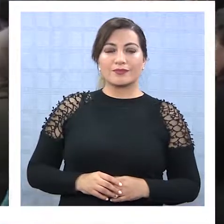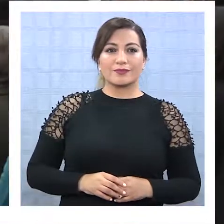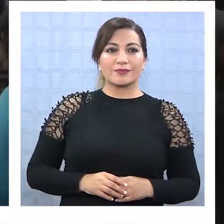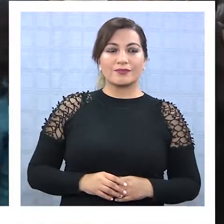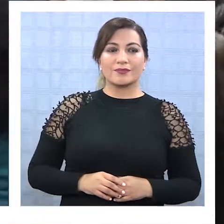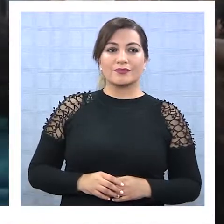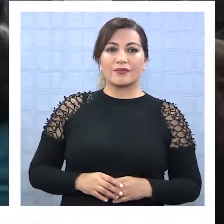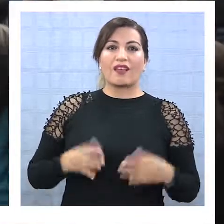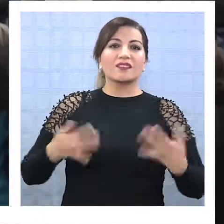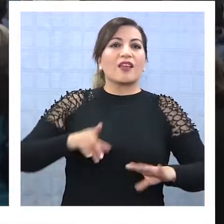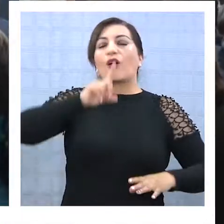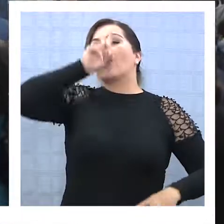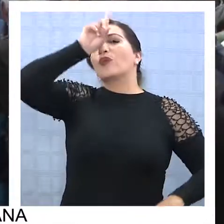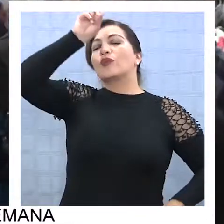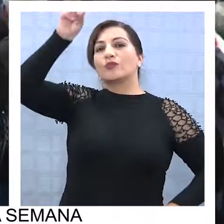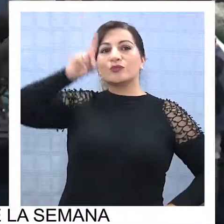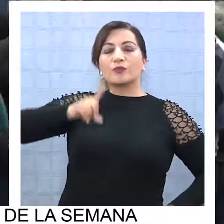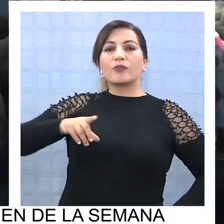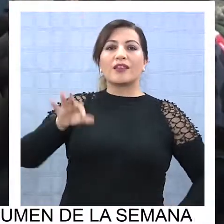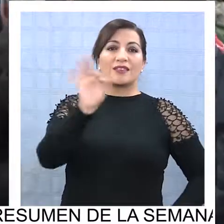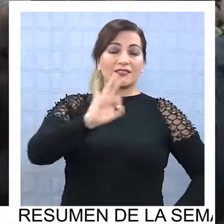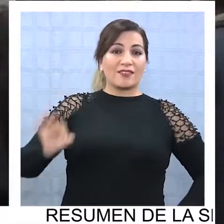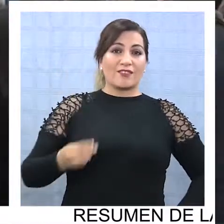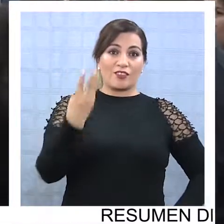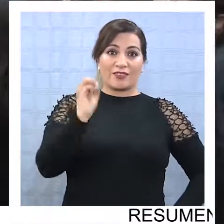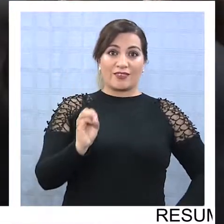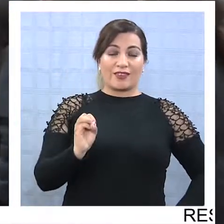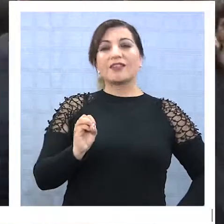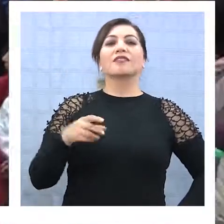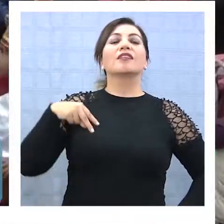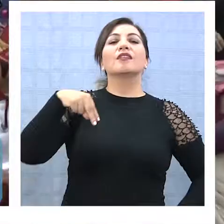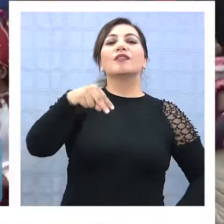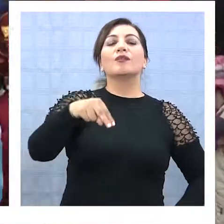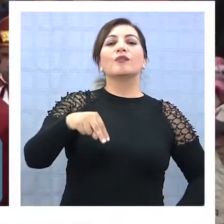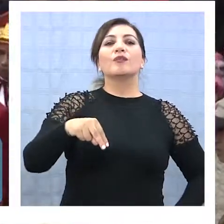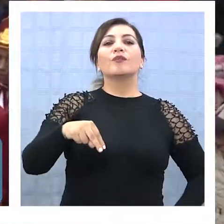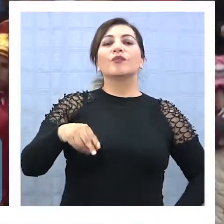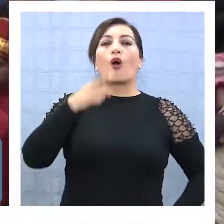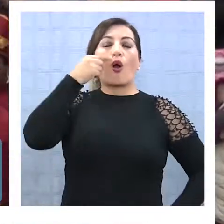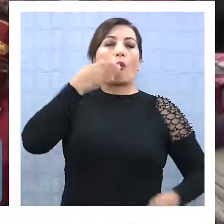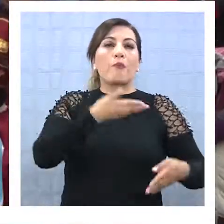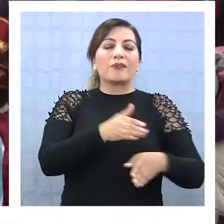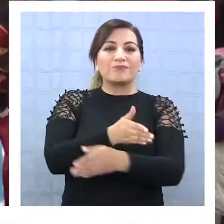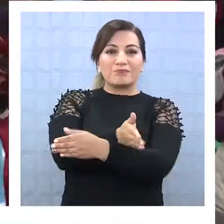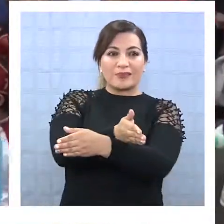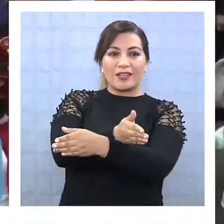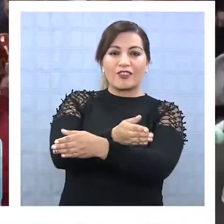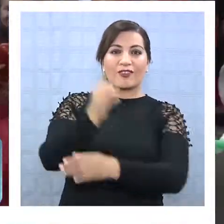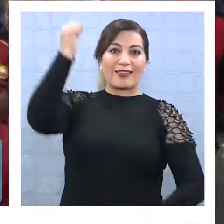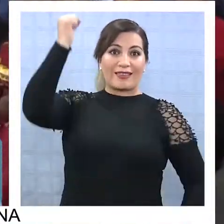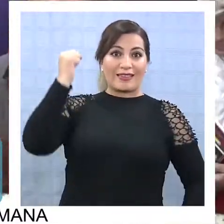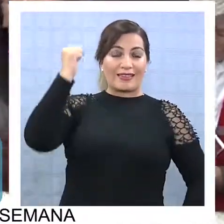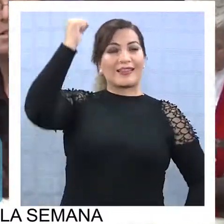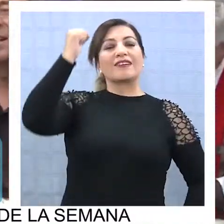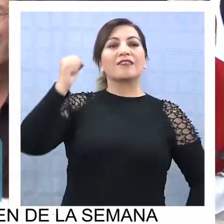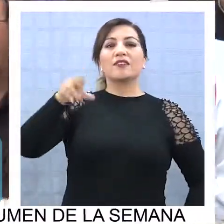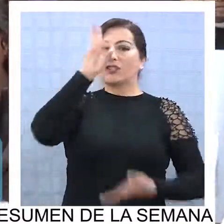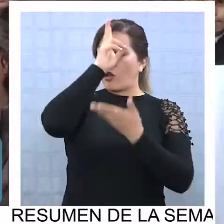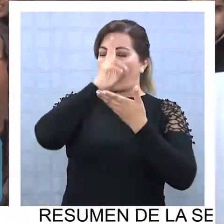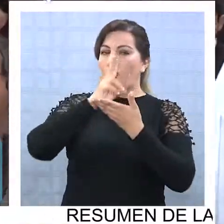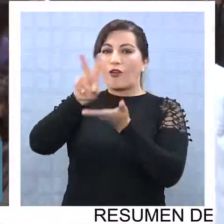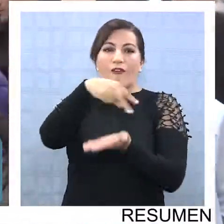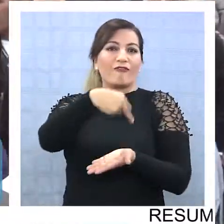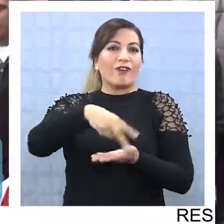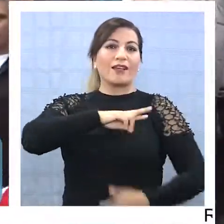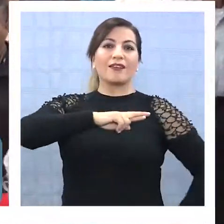Como es tradicional, este sábado 30 de junio, los pescadores artesanales de la Caleta Cabancha rendirán honores con